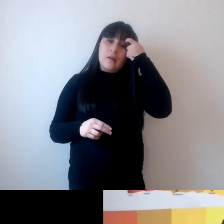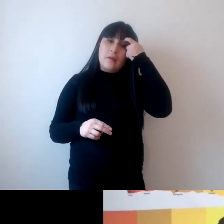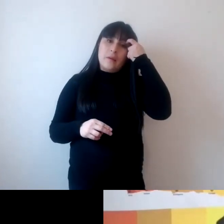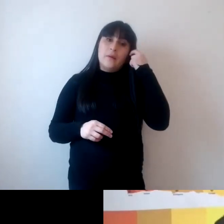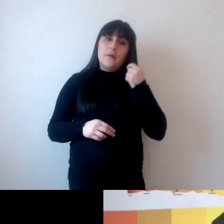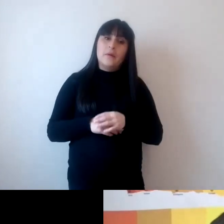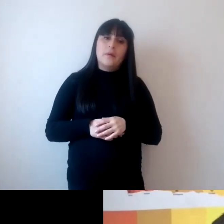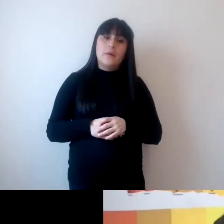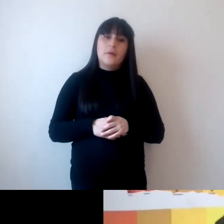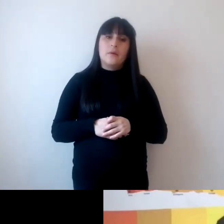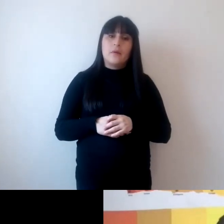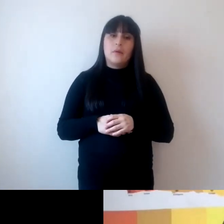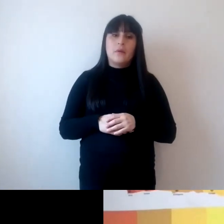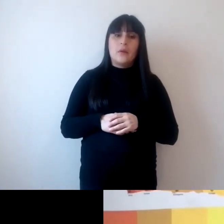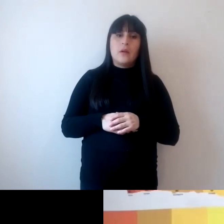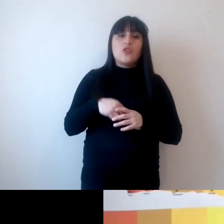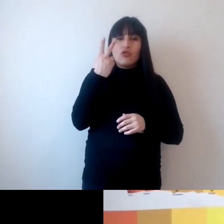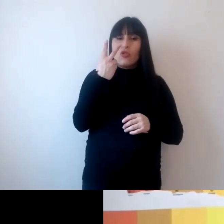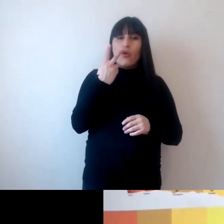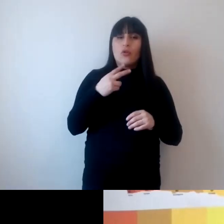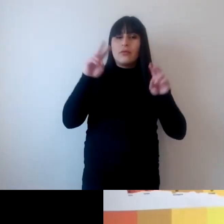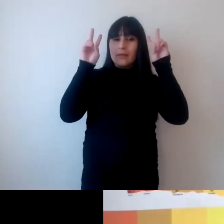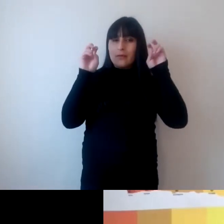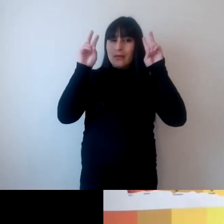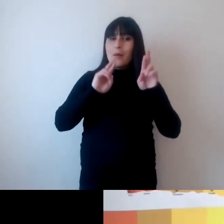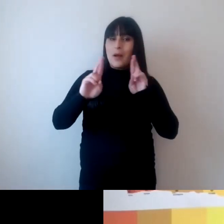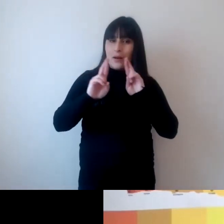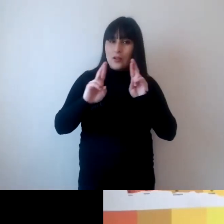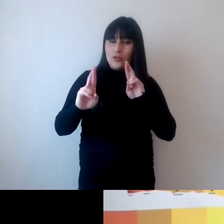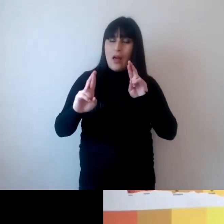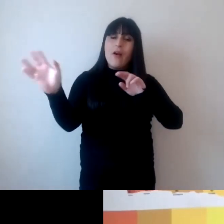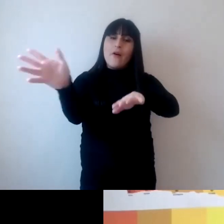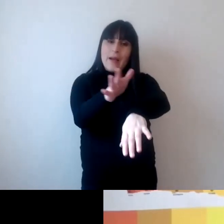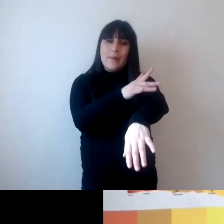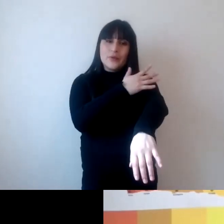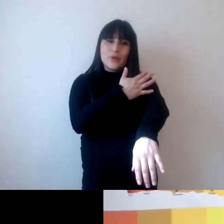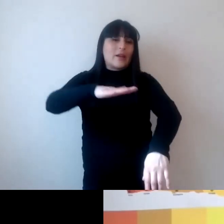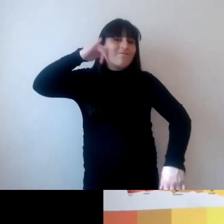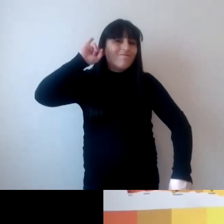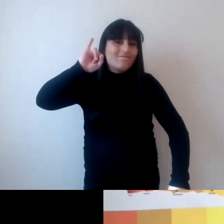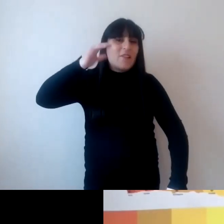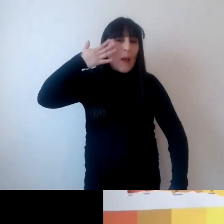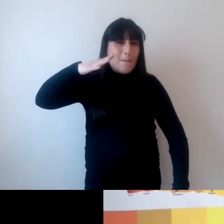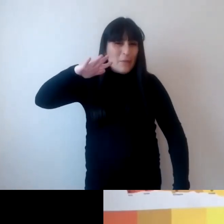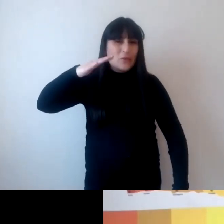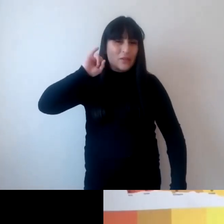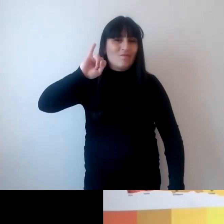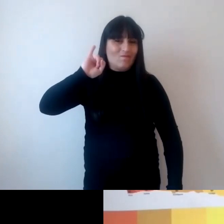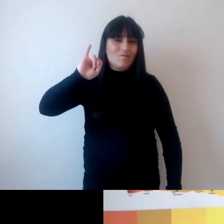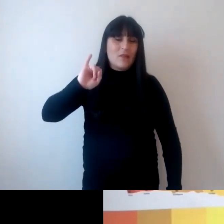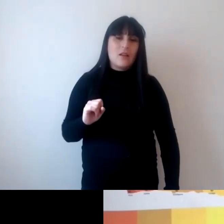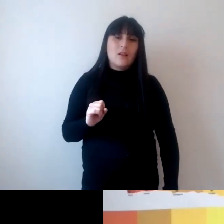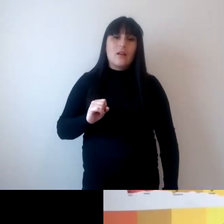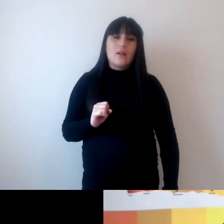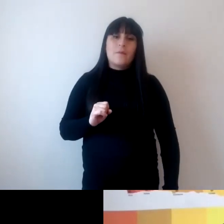bueno son dos cuestiones muy relacionadas yo creo que las emociones son clave son clave en una doble perspectiva primero porque lo que nos dicen los